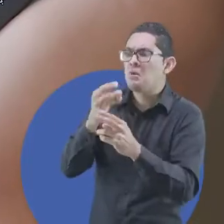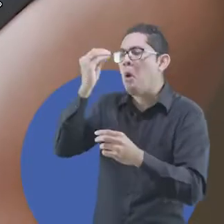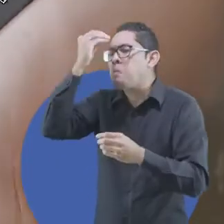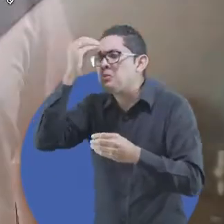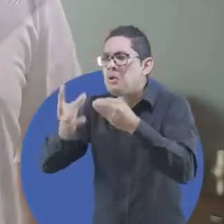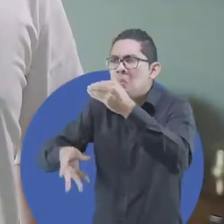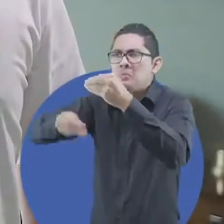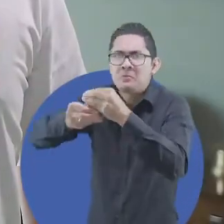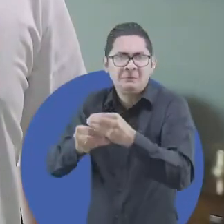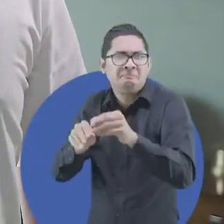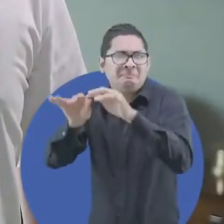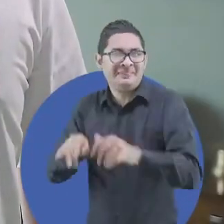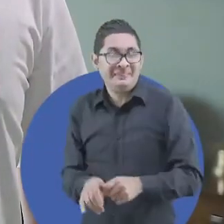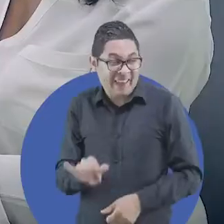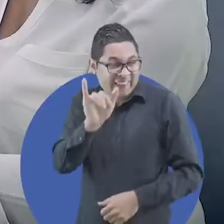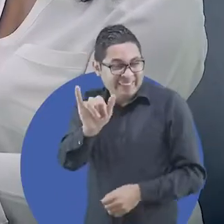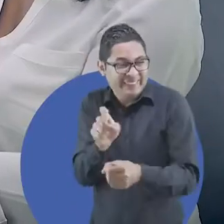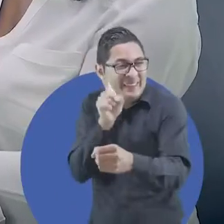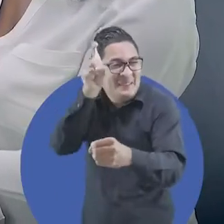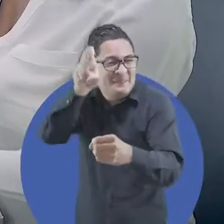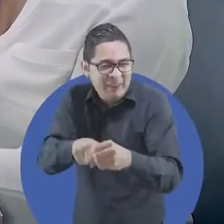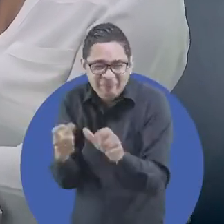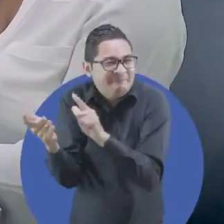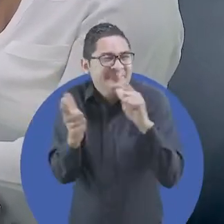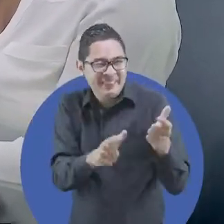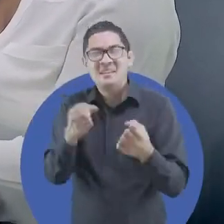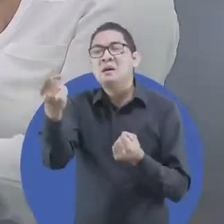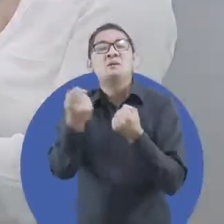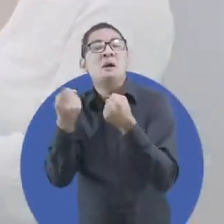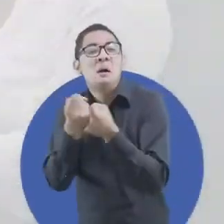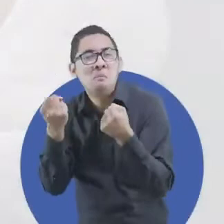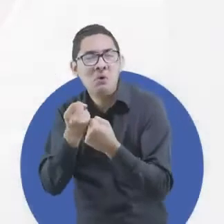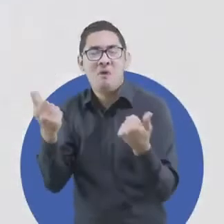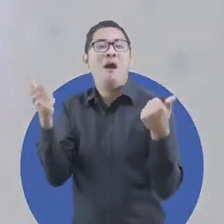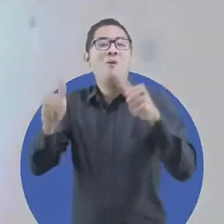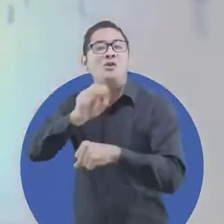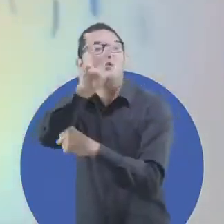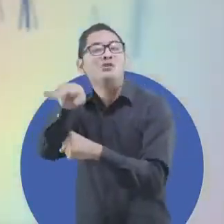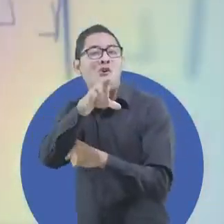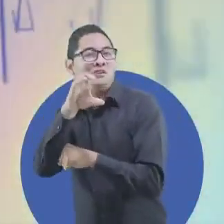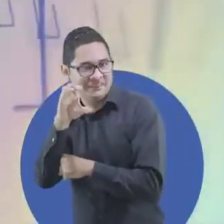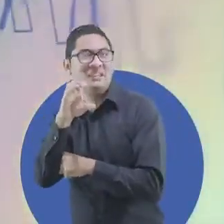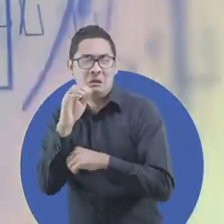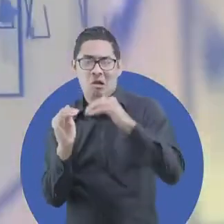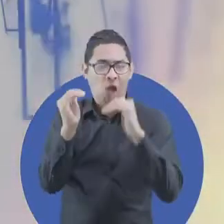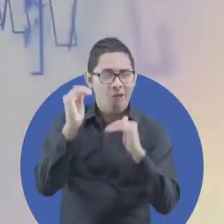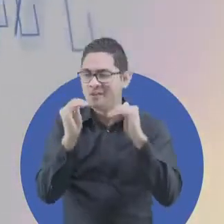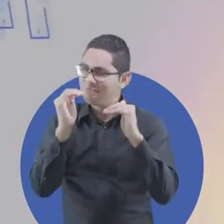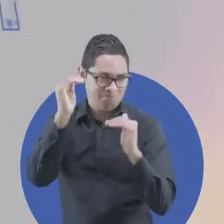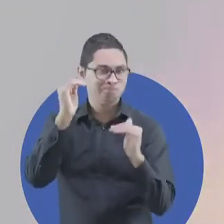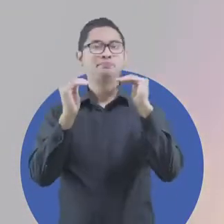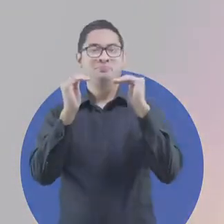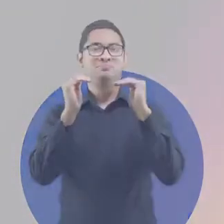Así habrás concluido tu experiencia en Agora y habrás contribuido a la construcción del Pacto del Bicentenario,